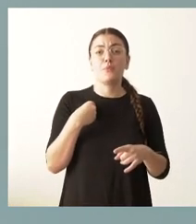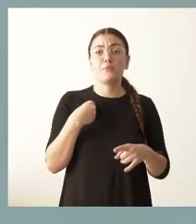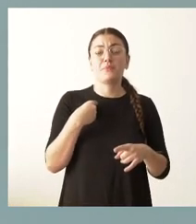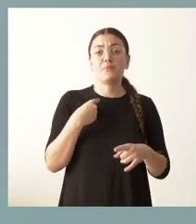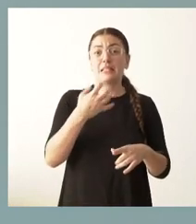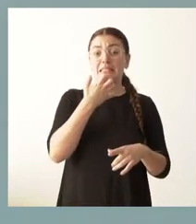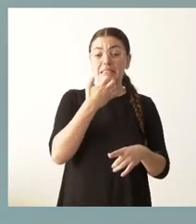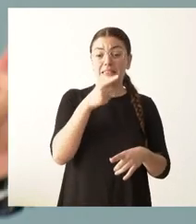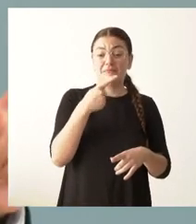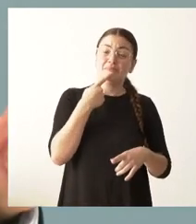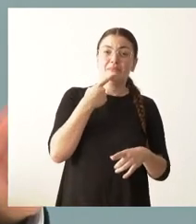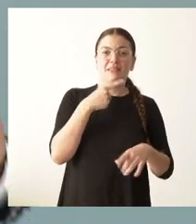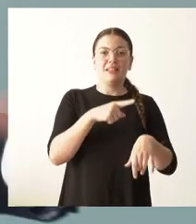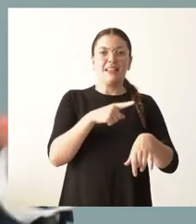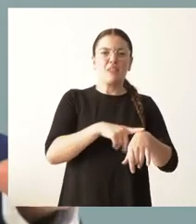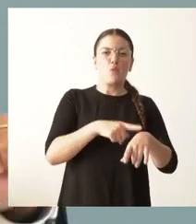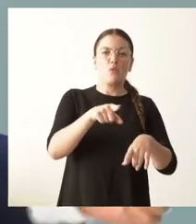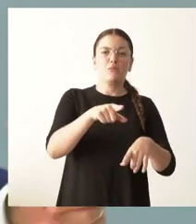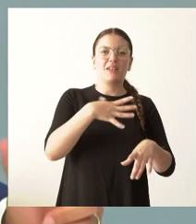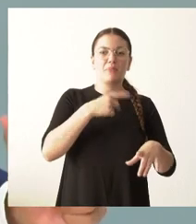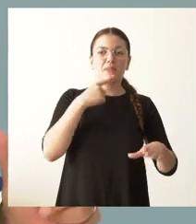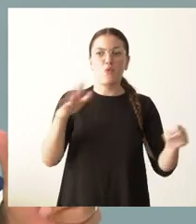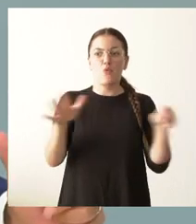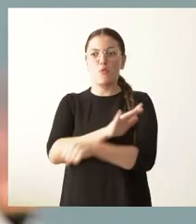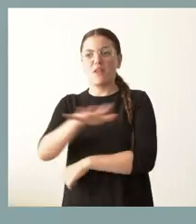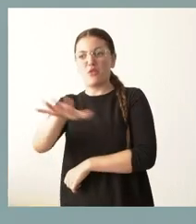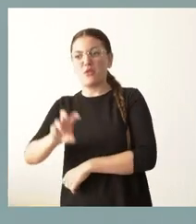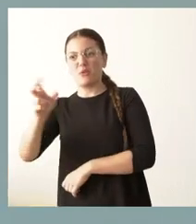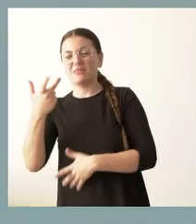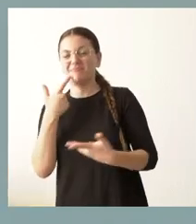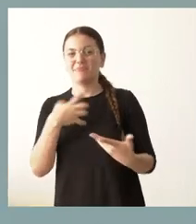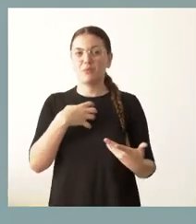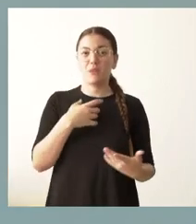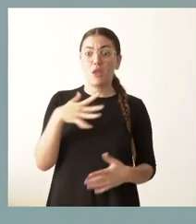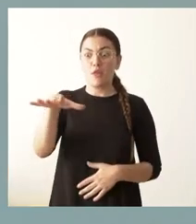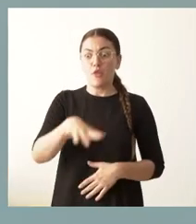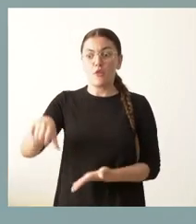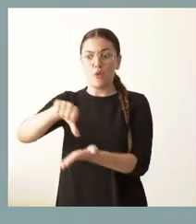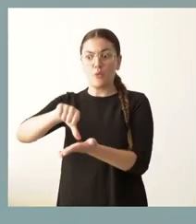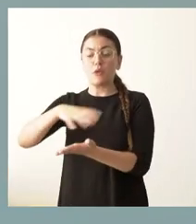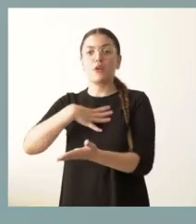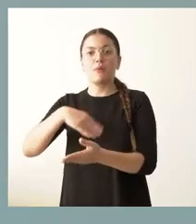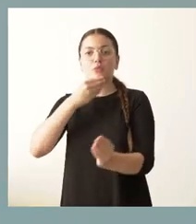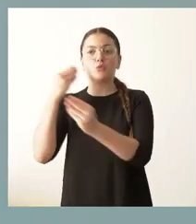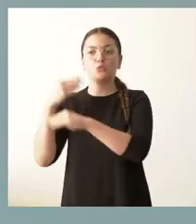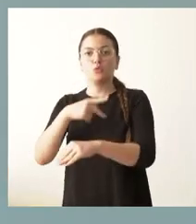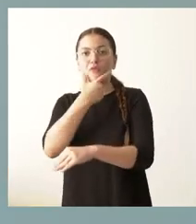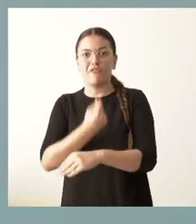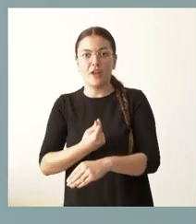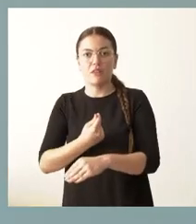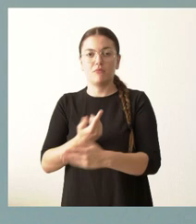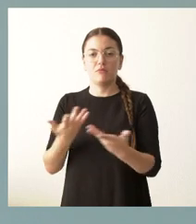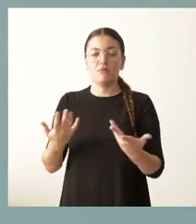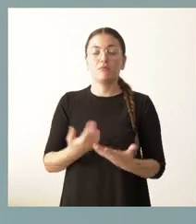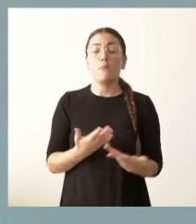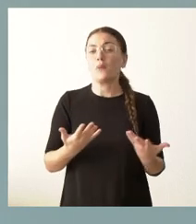profesional sanitario pueda ser utilizado en otra zona básica de salud. Hay comunidades muy urbanas donde quizá tienen esta ventaja, pero aún así,